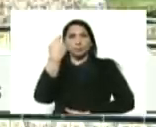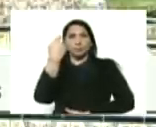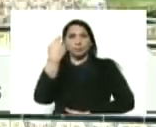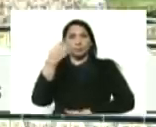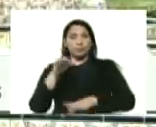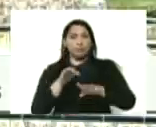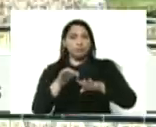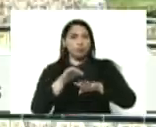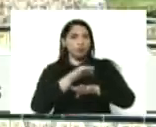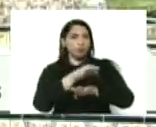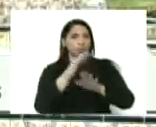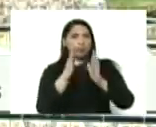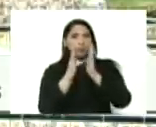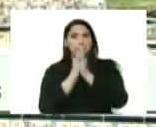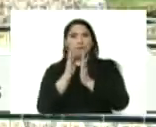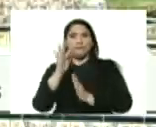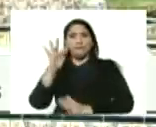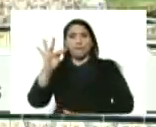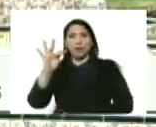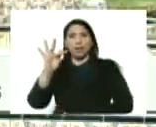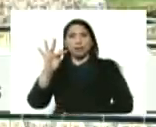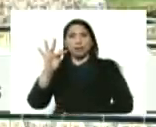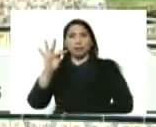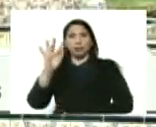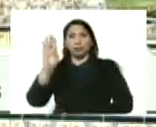Municipio San Fernando, Epa.